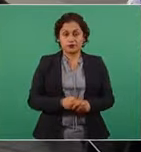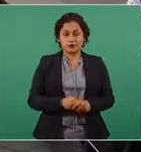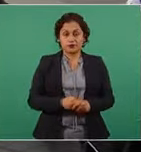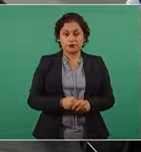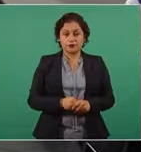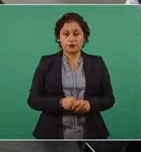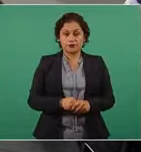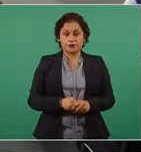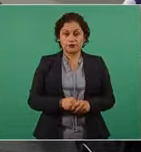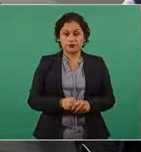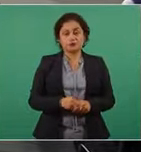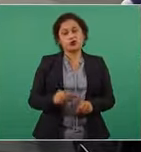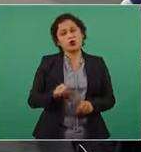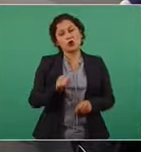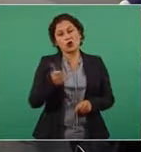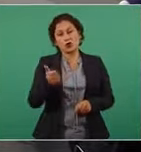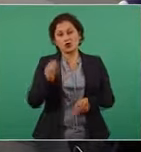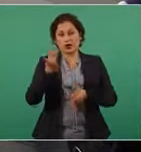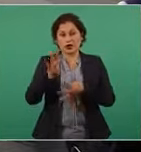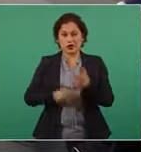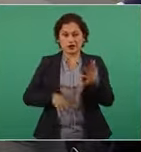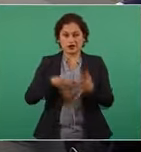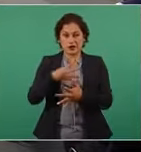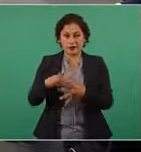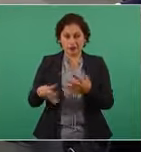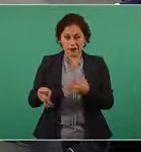A ver si ponen la otra tabla sobre